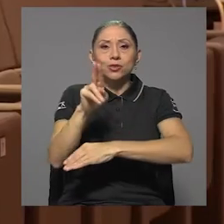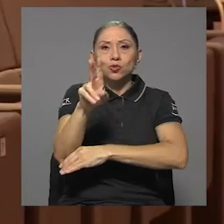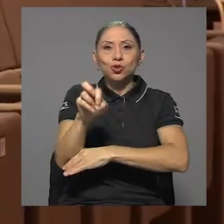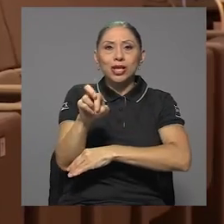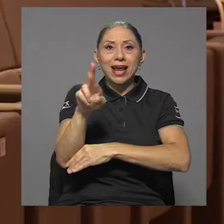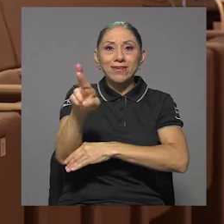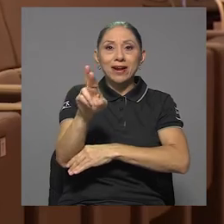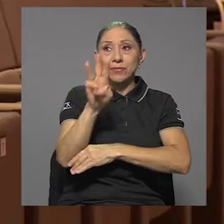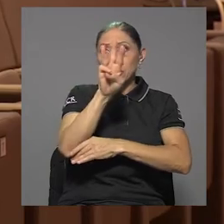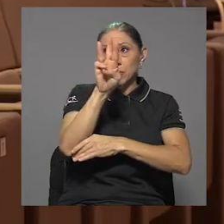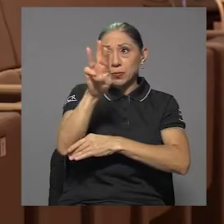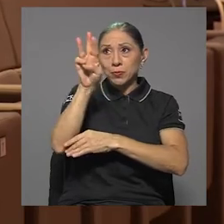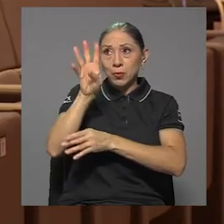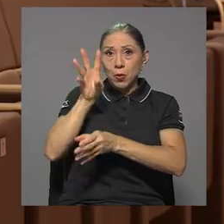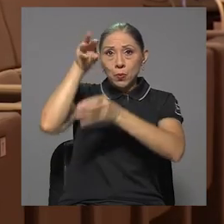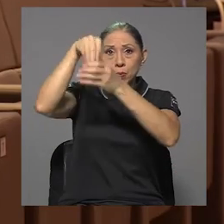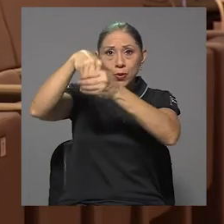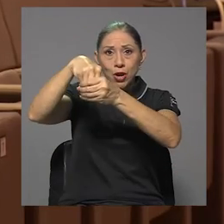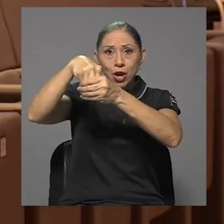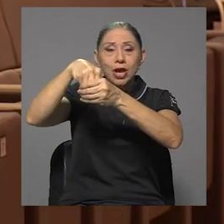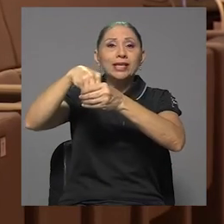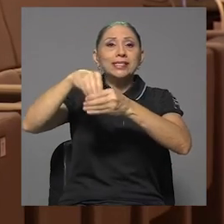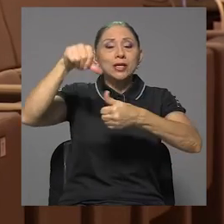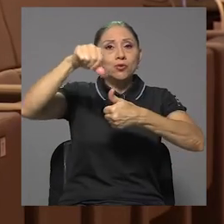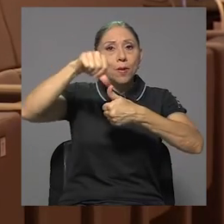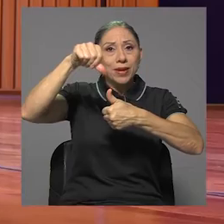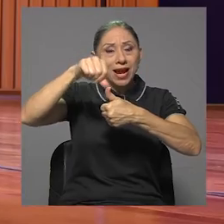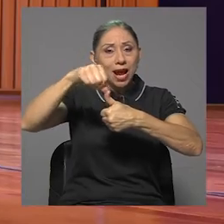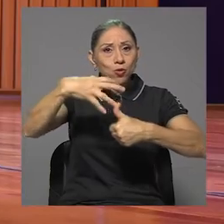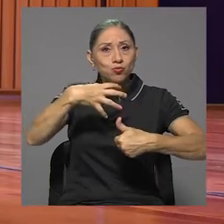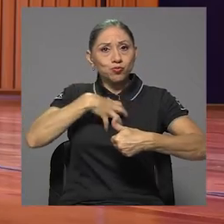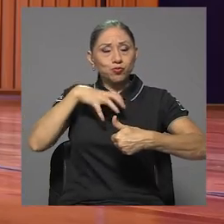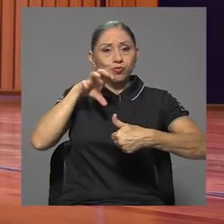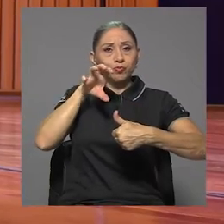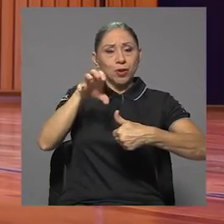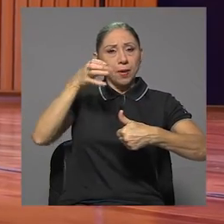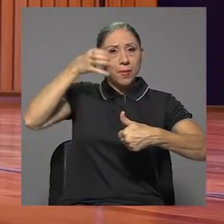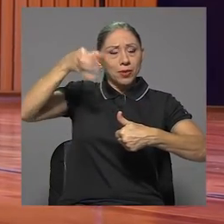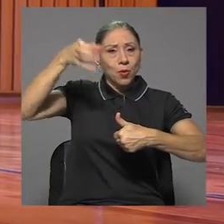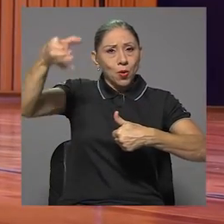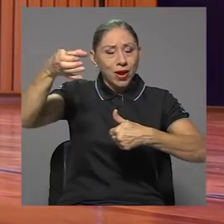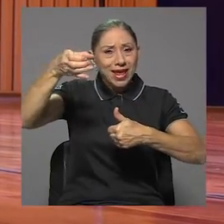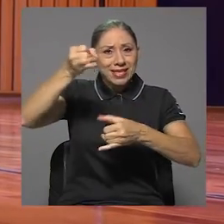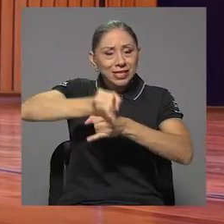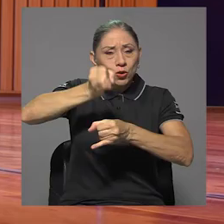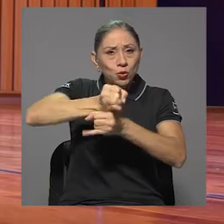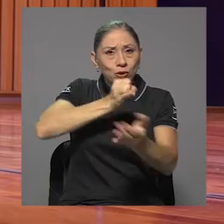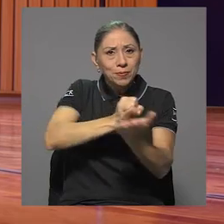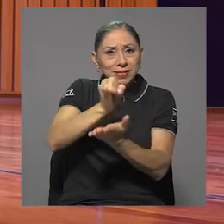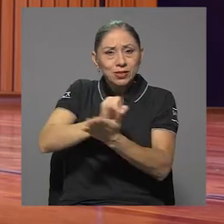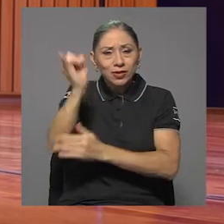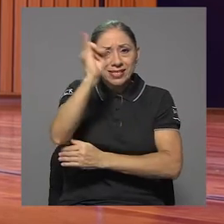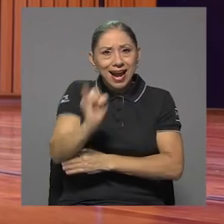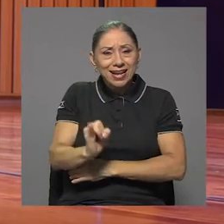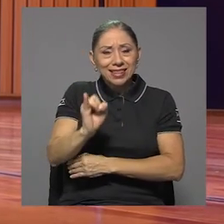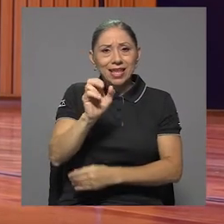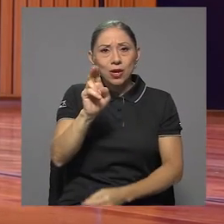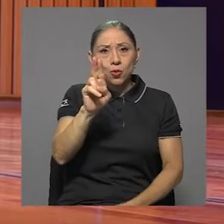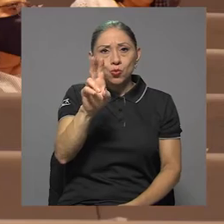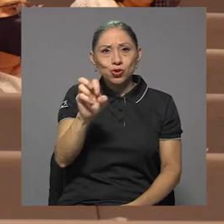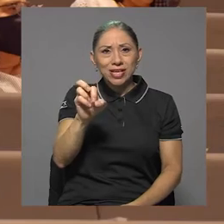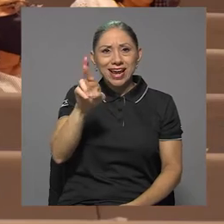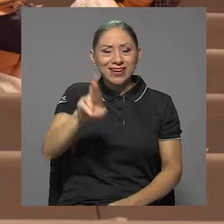el Repositorio Centroamericano de Patrimonio Cultural del Instituto de Investigaciones en Arte de la